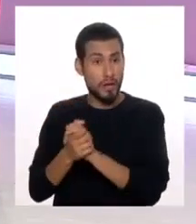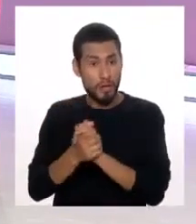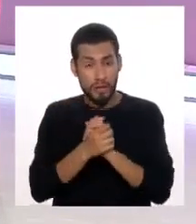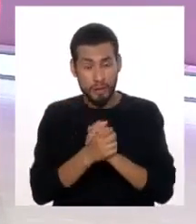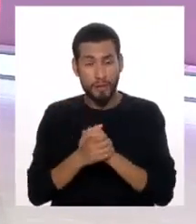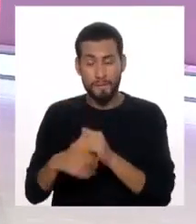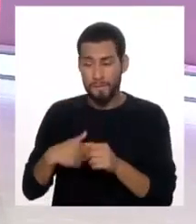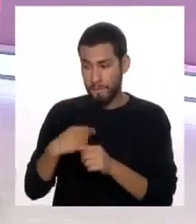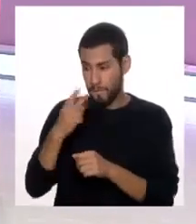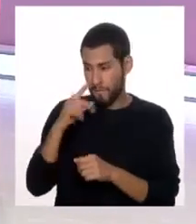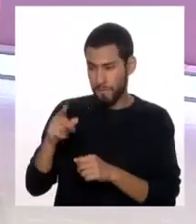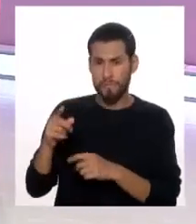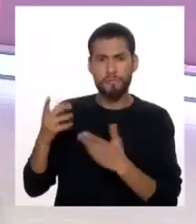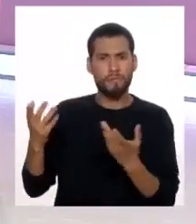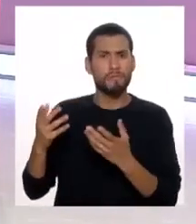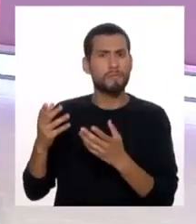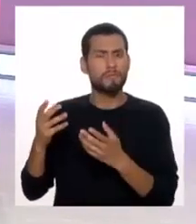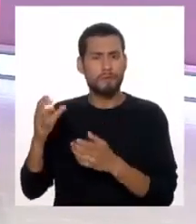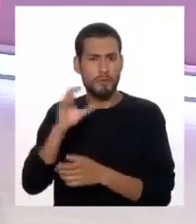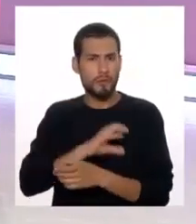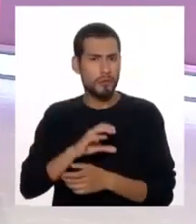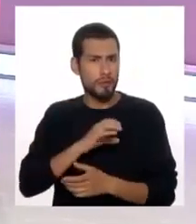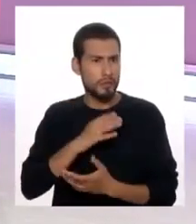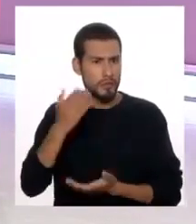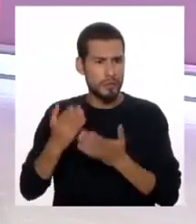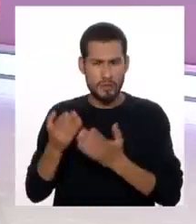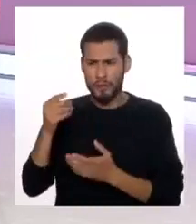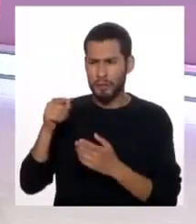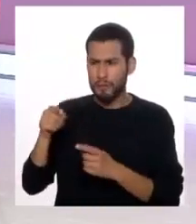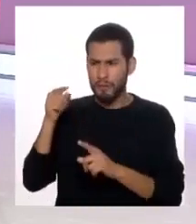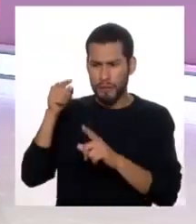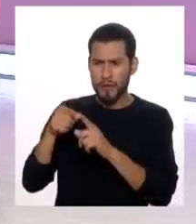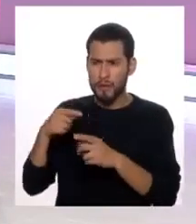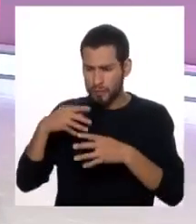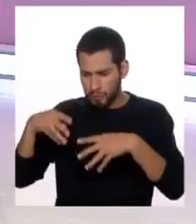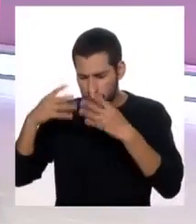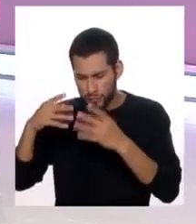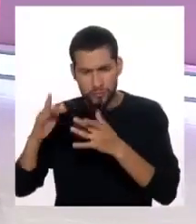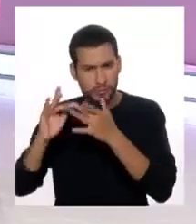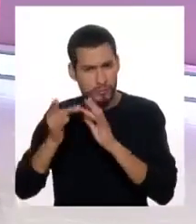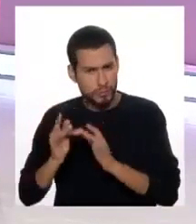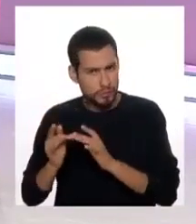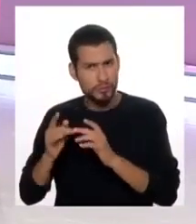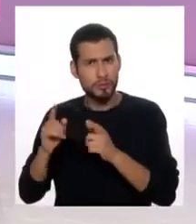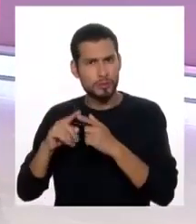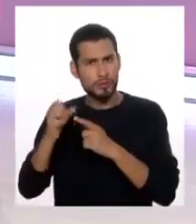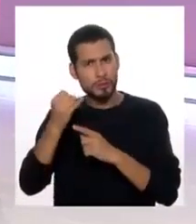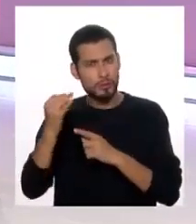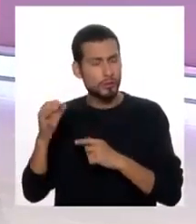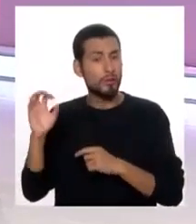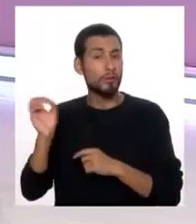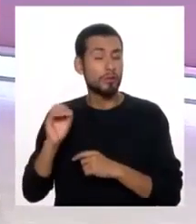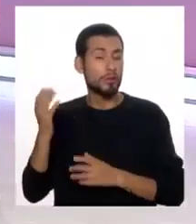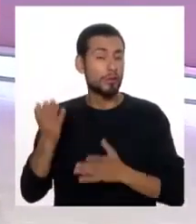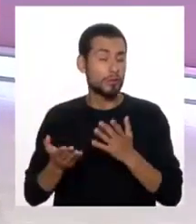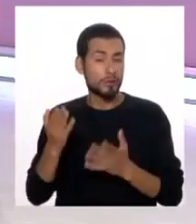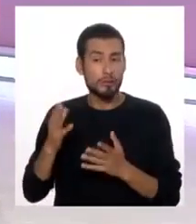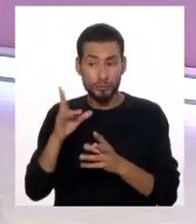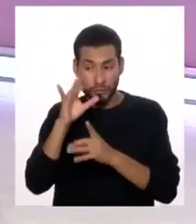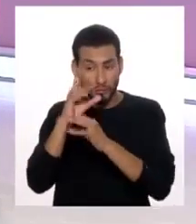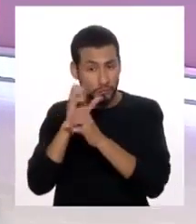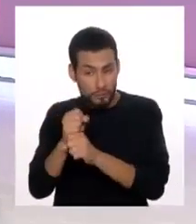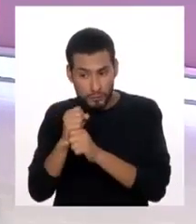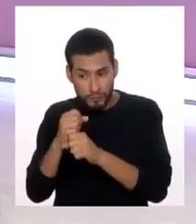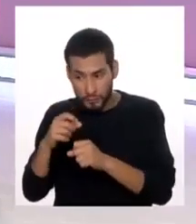porque yo lo veo tomando conductas, no sé, colgadas a las redes sociales, o de pronto somos obsesivos